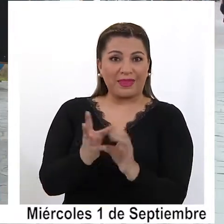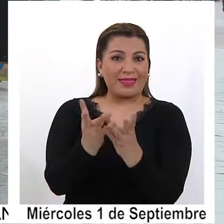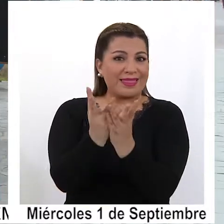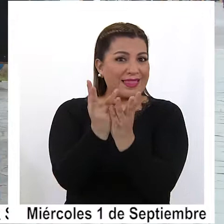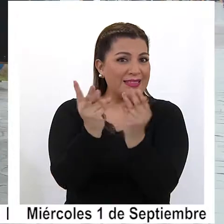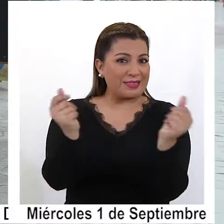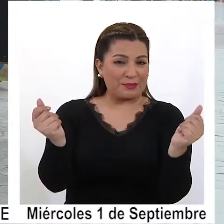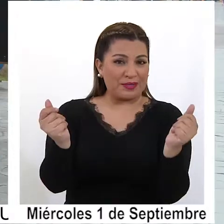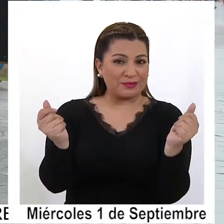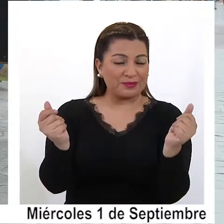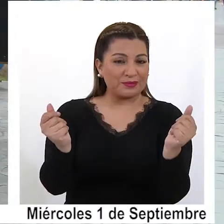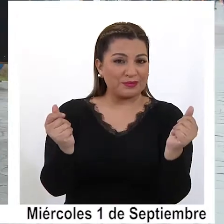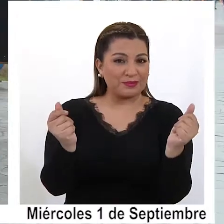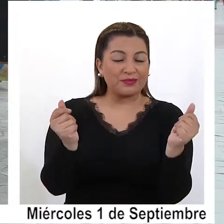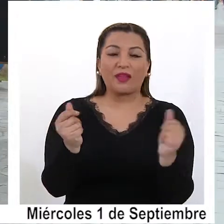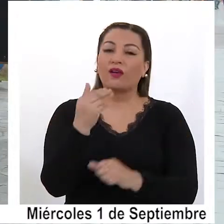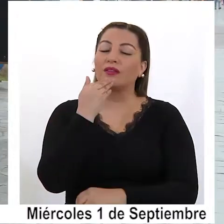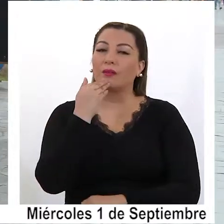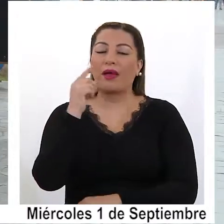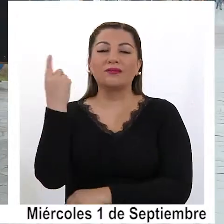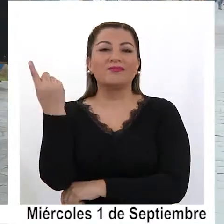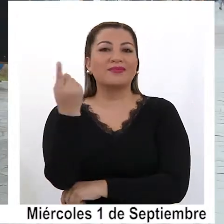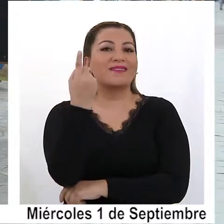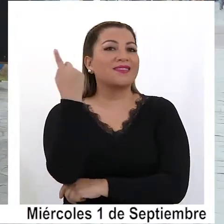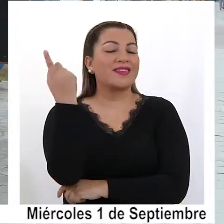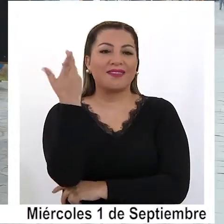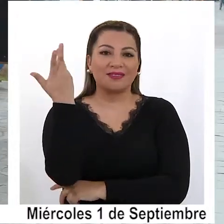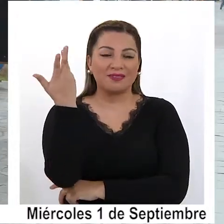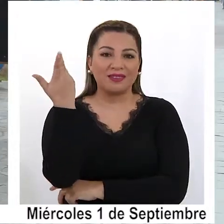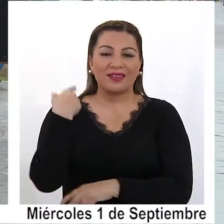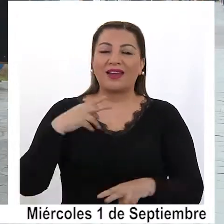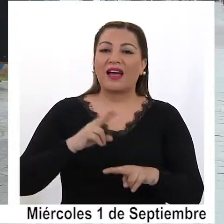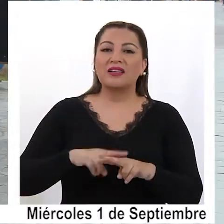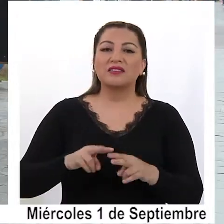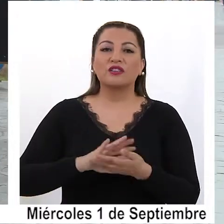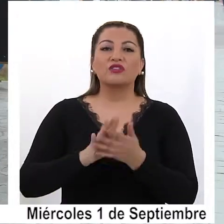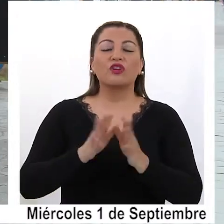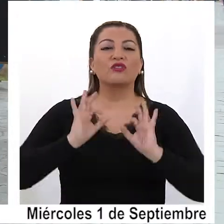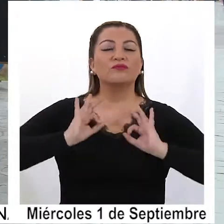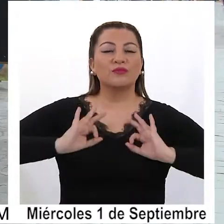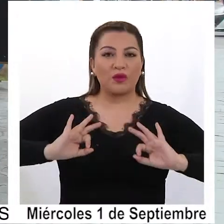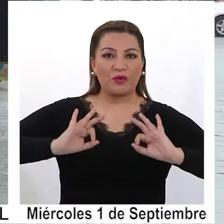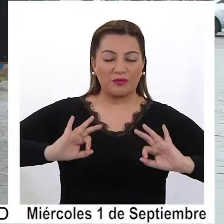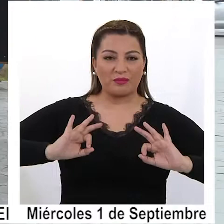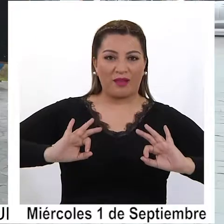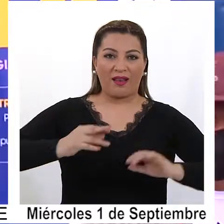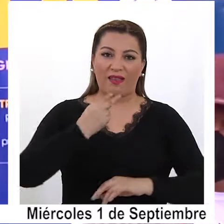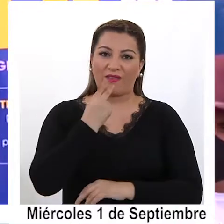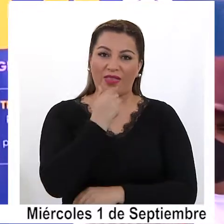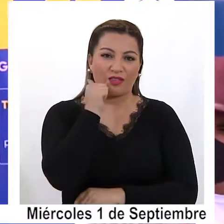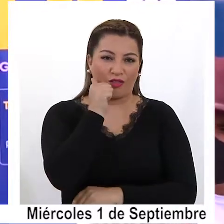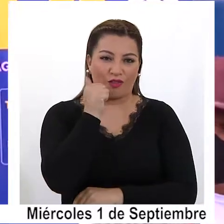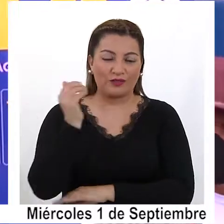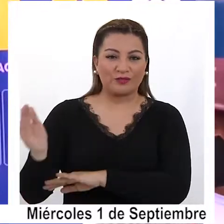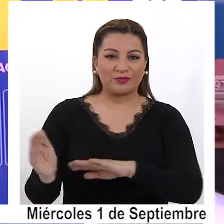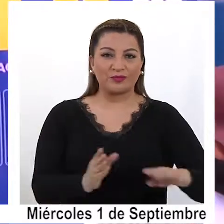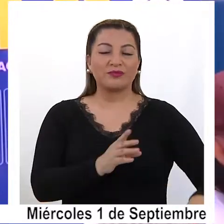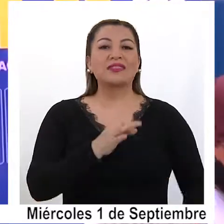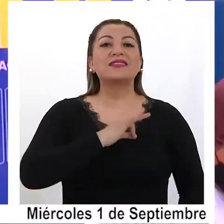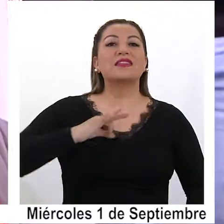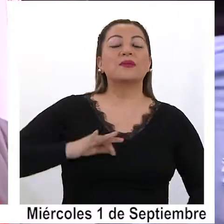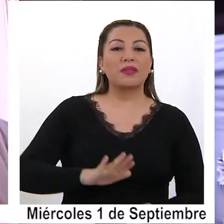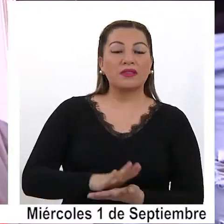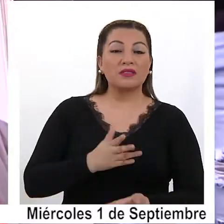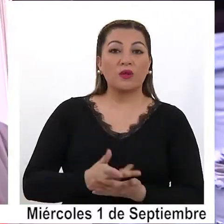vaya de nuestro territorio o en general lograr, digamos, una total normalidad de nuestra vida cotidiana. La autoridad